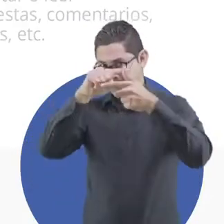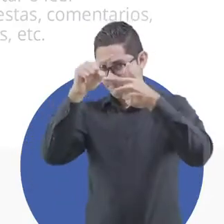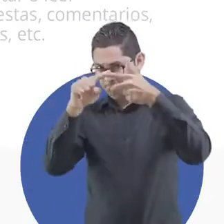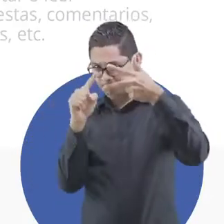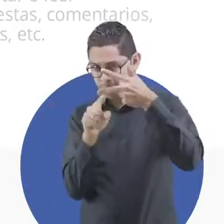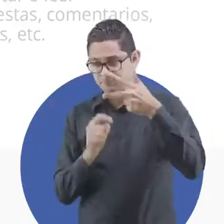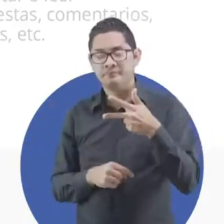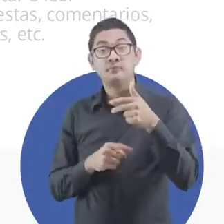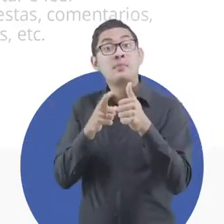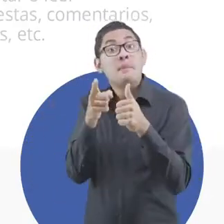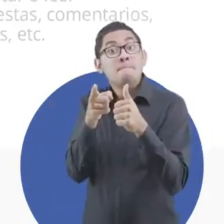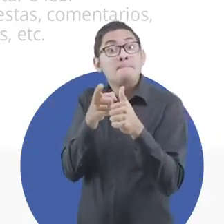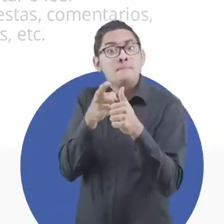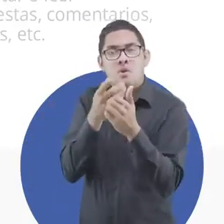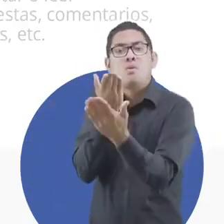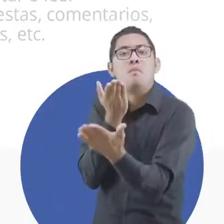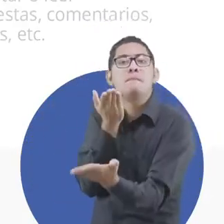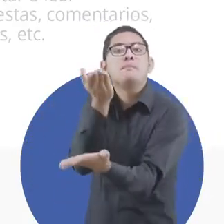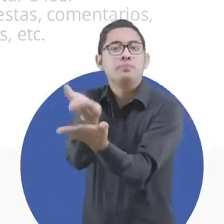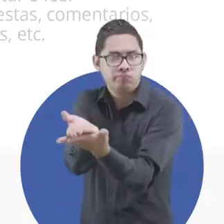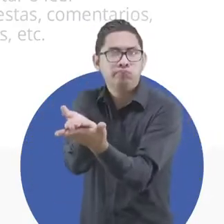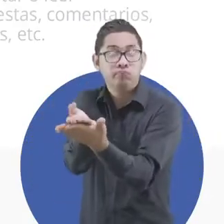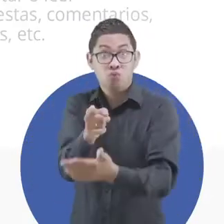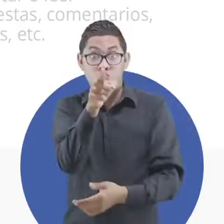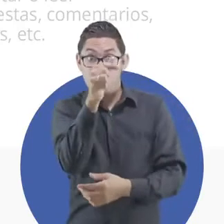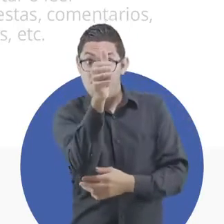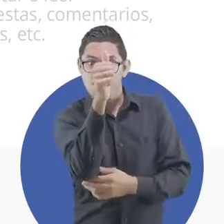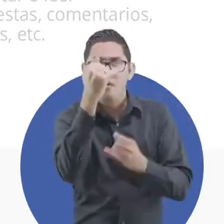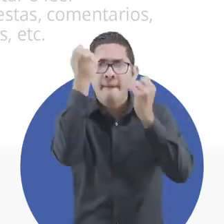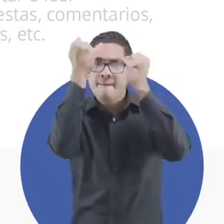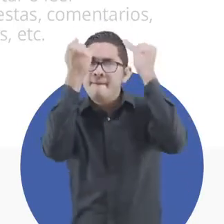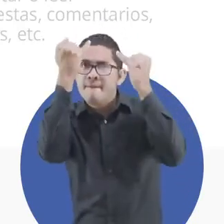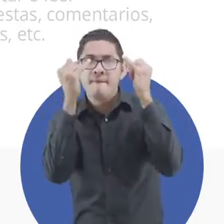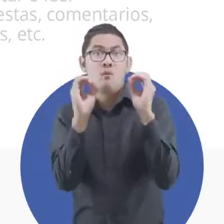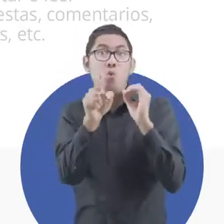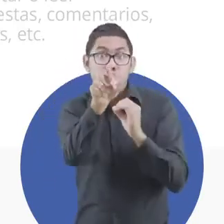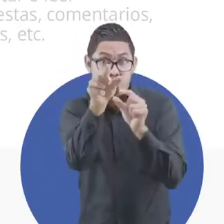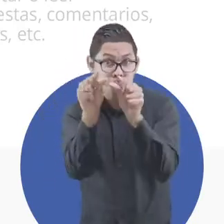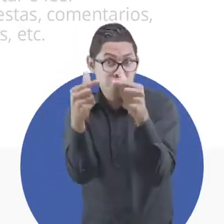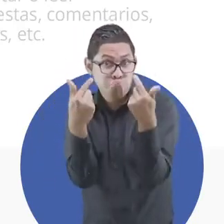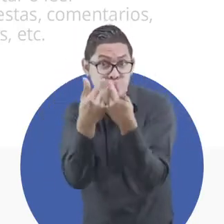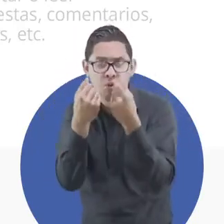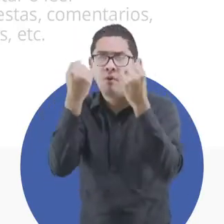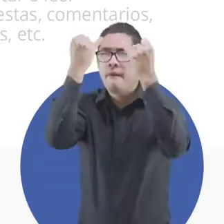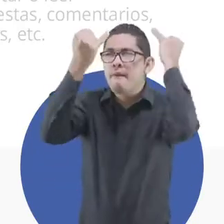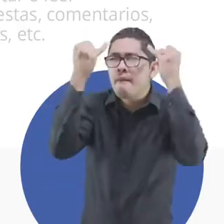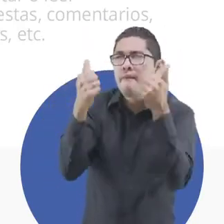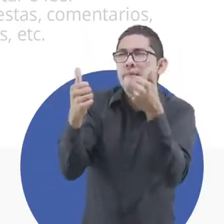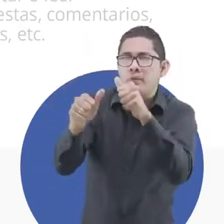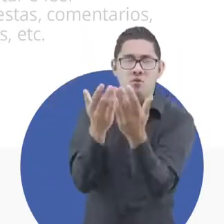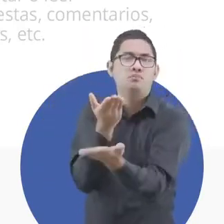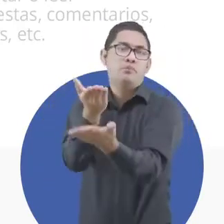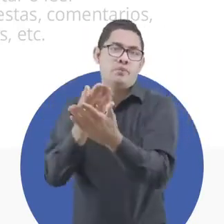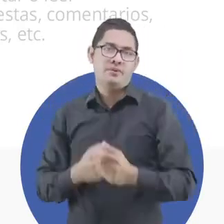Podrás subir una o más propuestas y lo puedes hacer en representación propia o de alguna organización, grupo